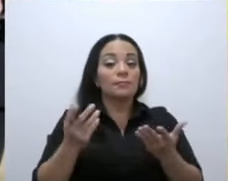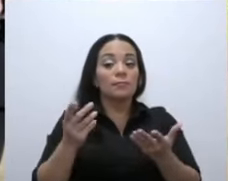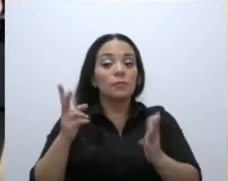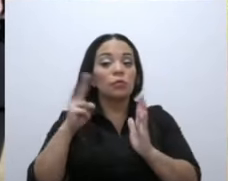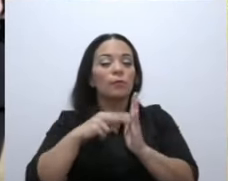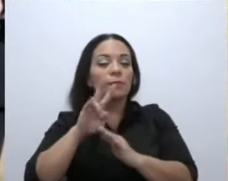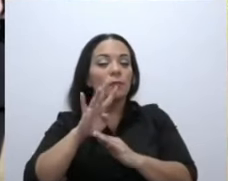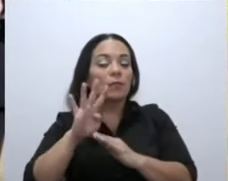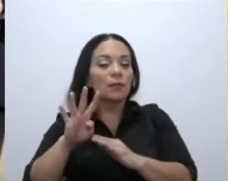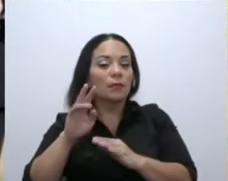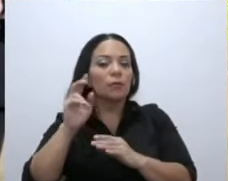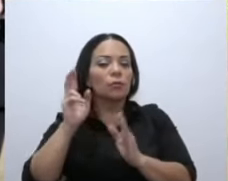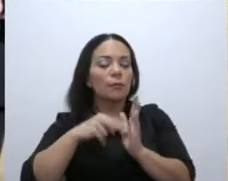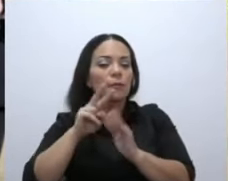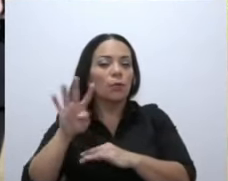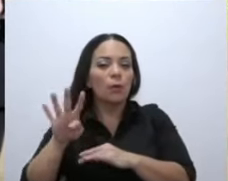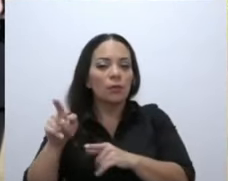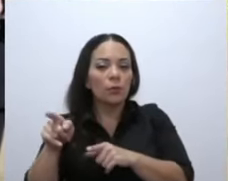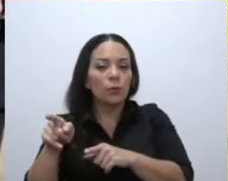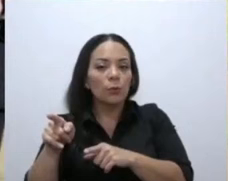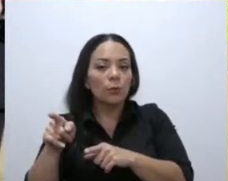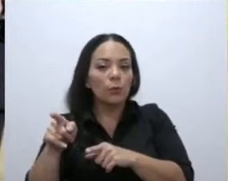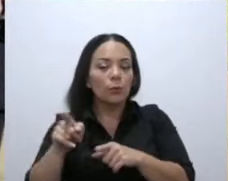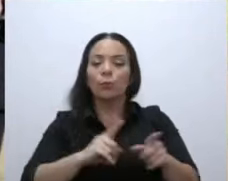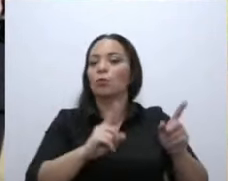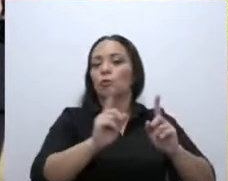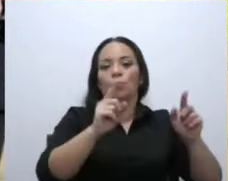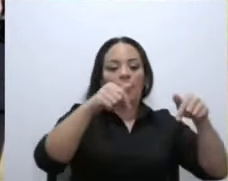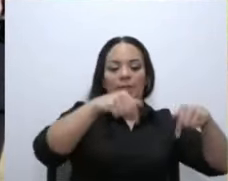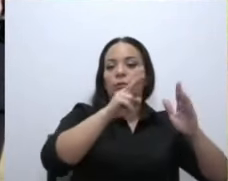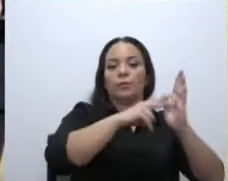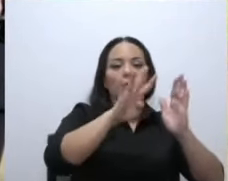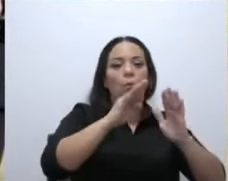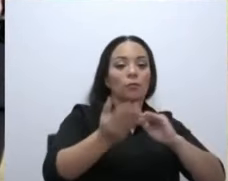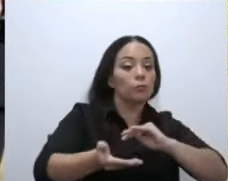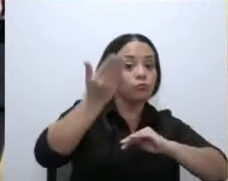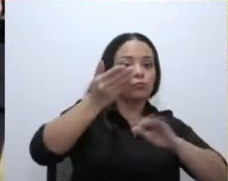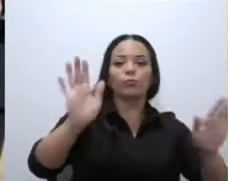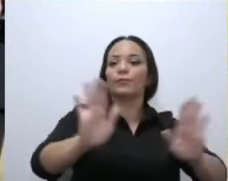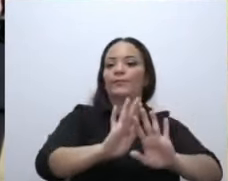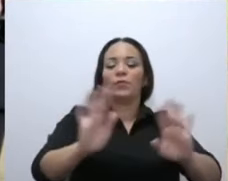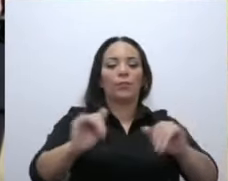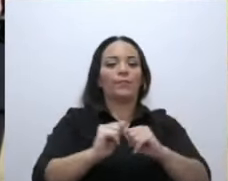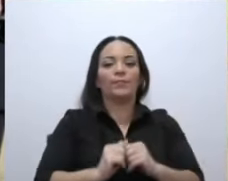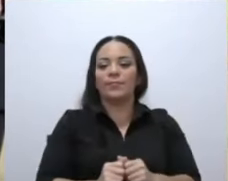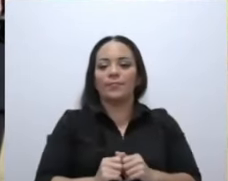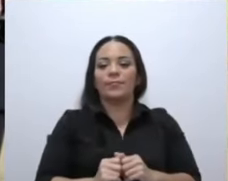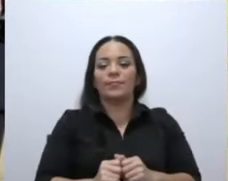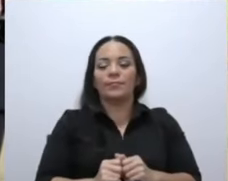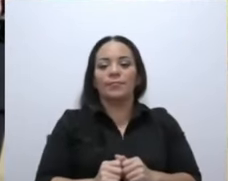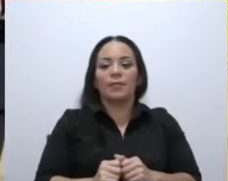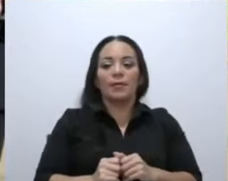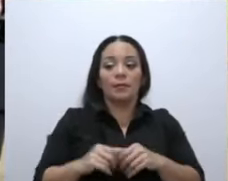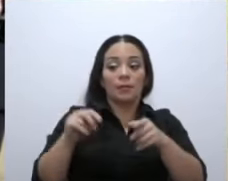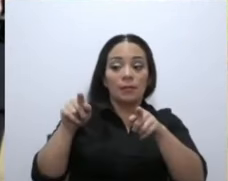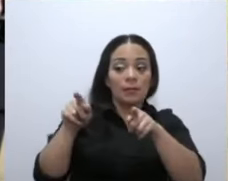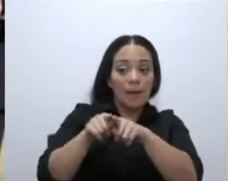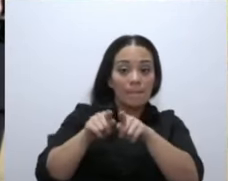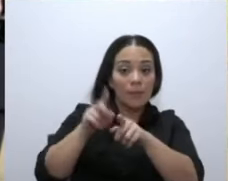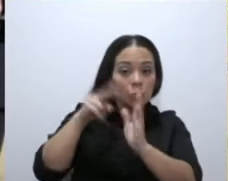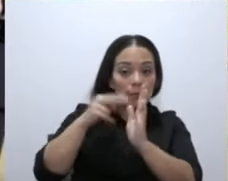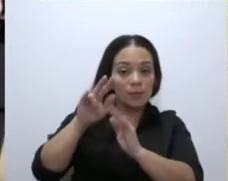¿Podría o podría no haber? No va a No va a haber en el 24. Tampoco va a haber en el 25.